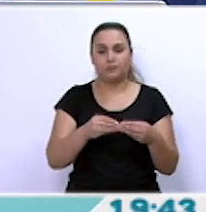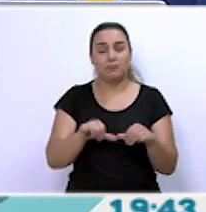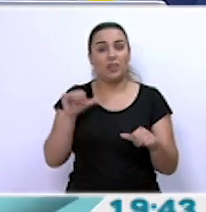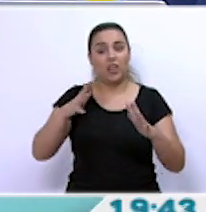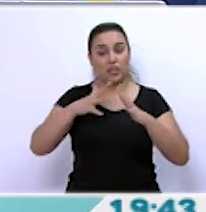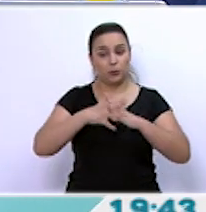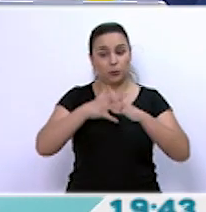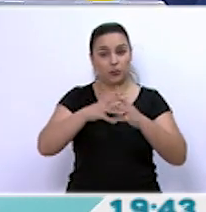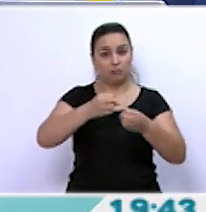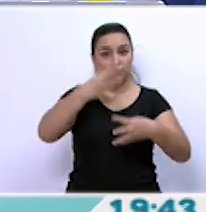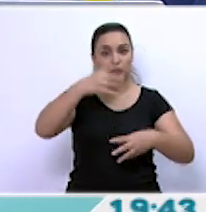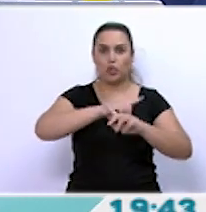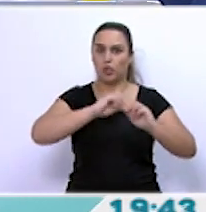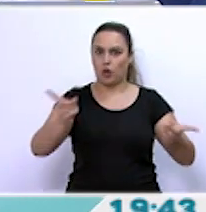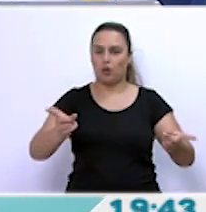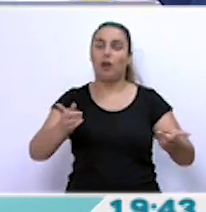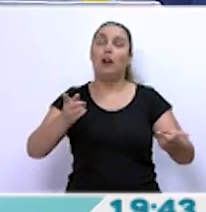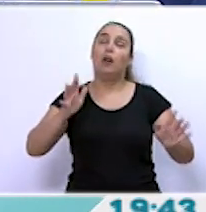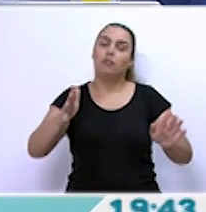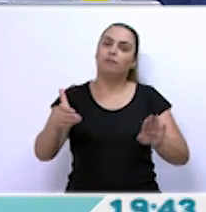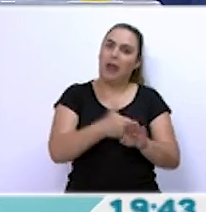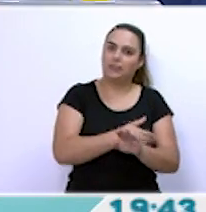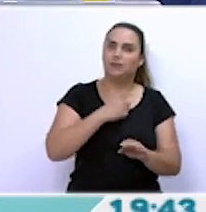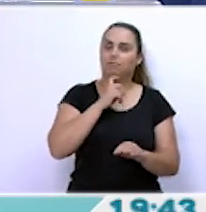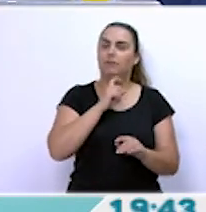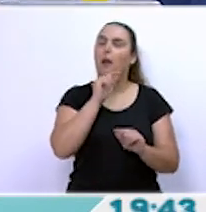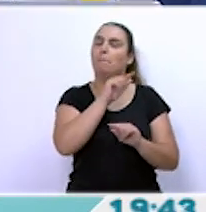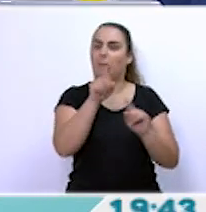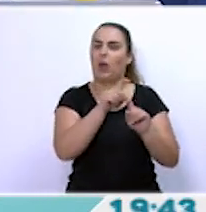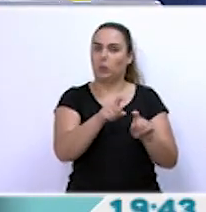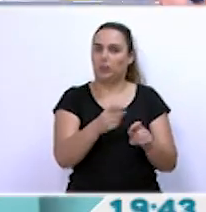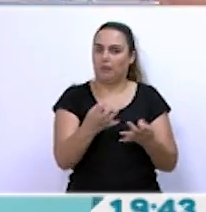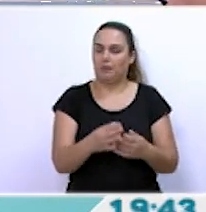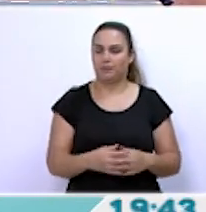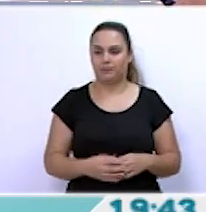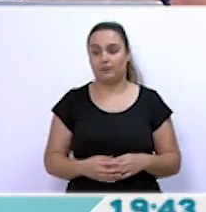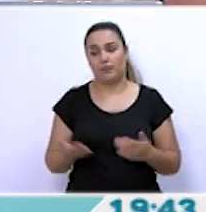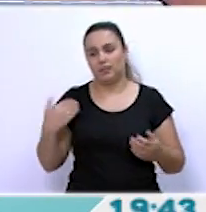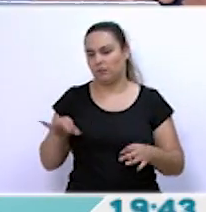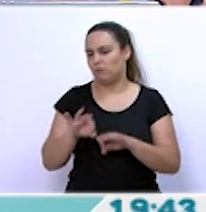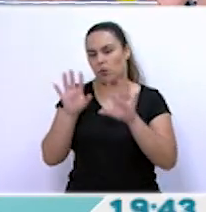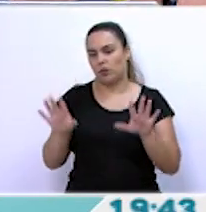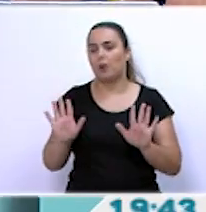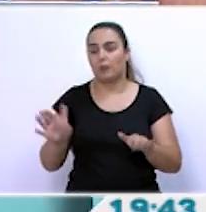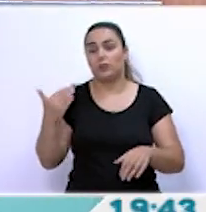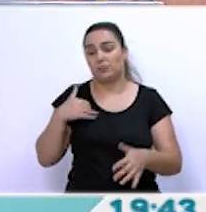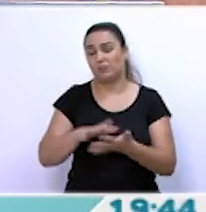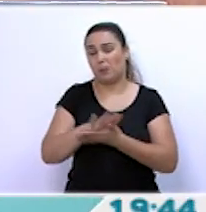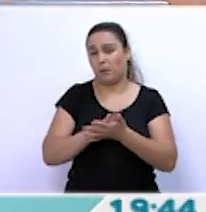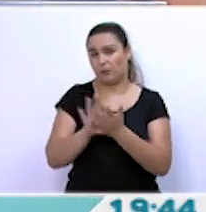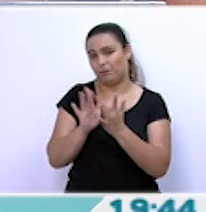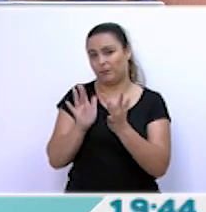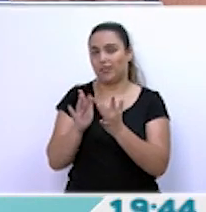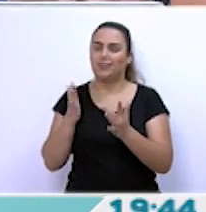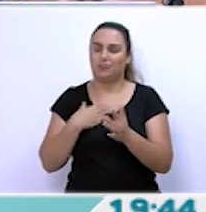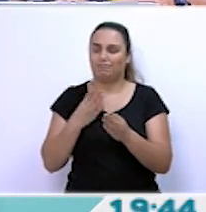estructura de un edificio, a no ser que esté previsto ese tipo de instalaciones. Bueno, pues esto nos ha quedado bastante claro, pero, Ángel, ya que estamos hablando contigo, no